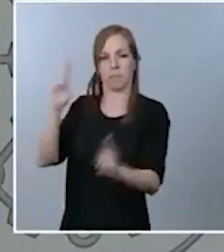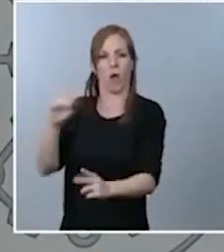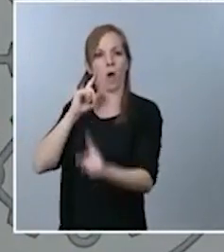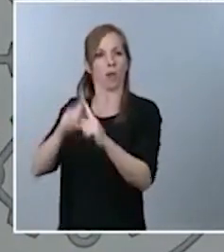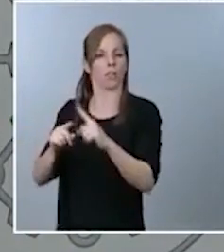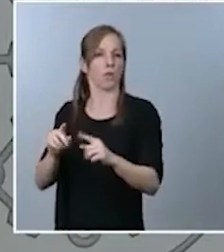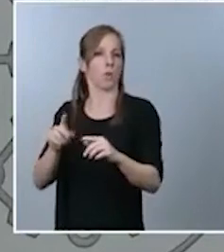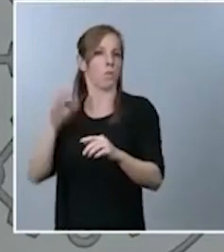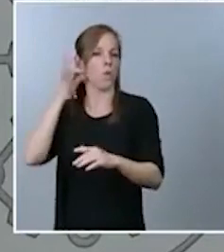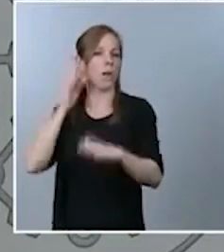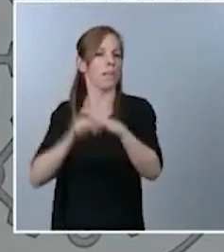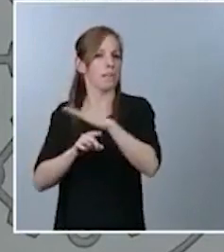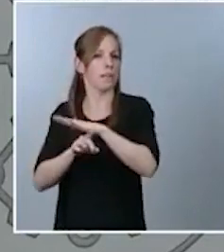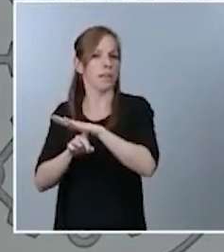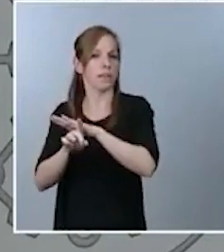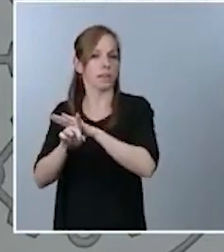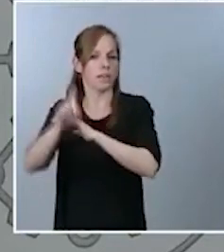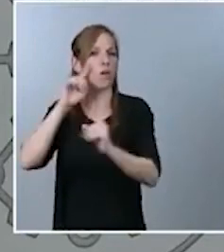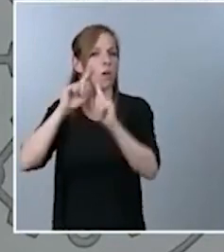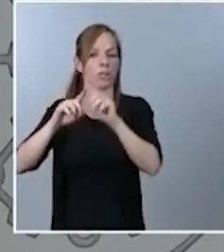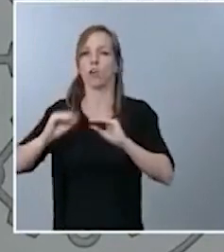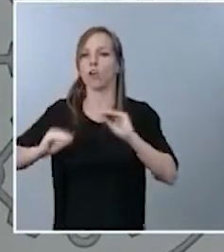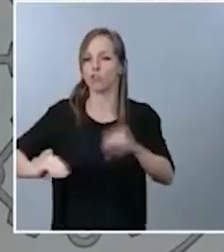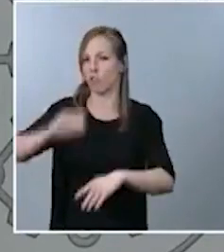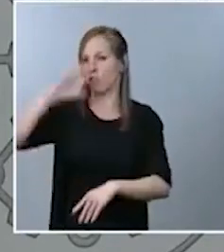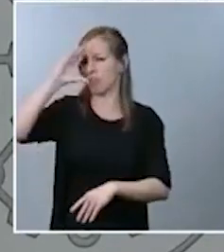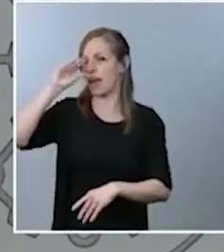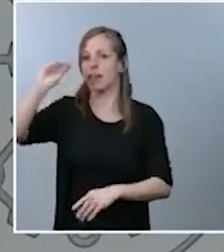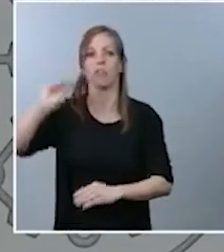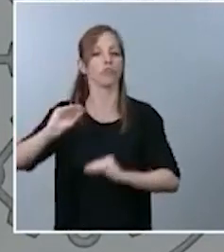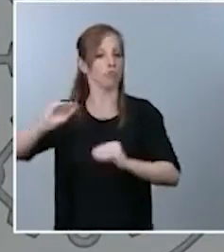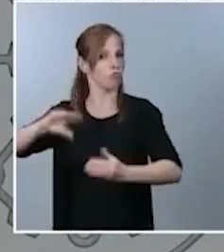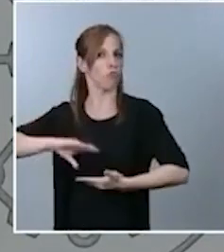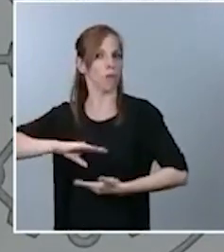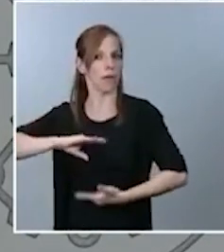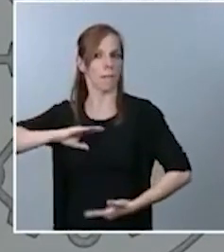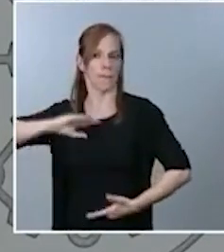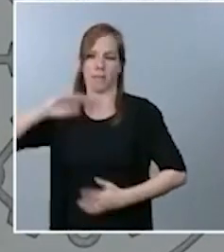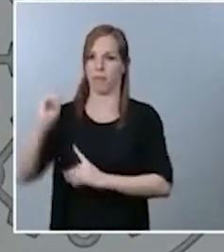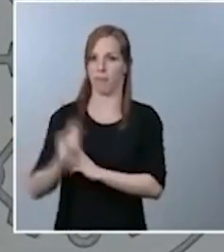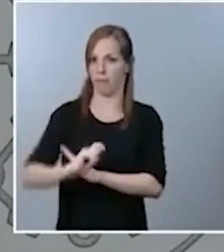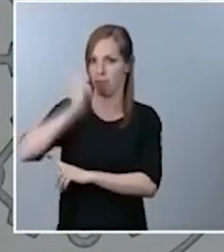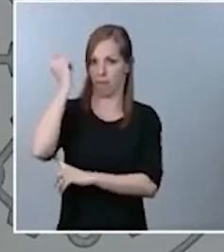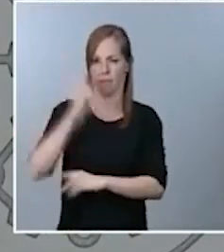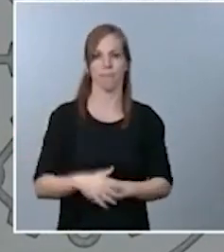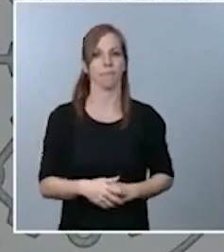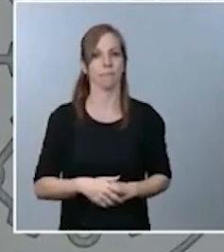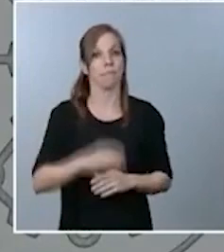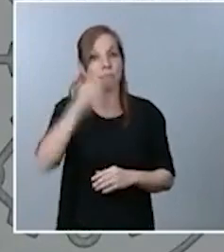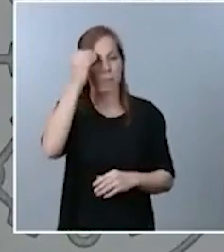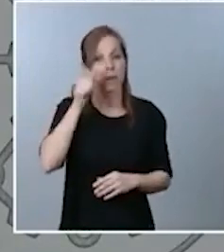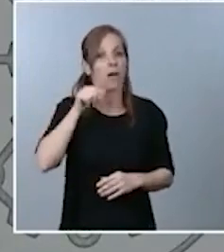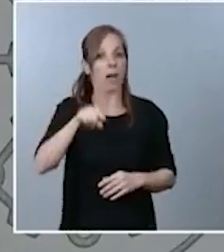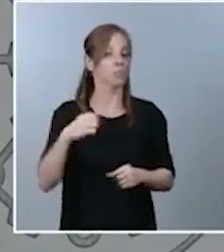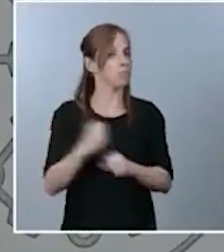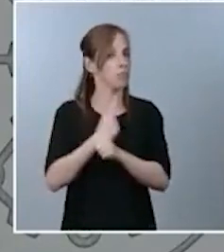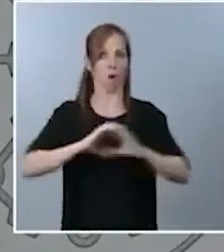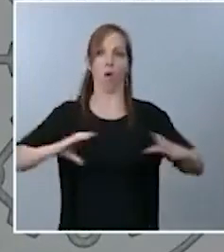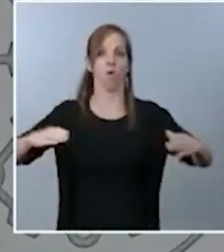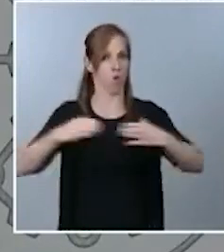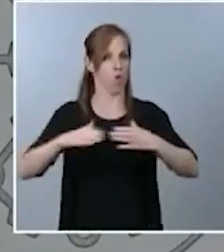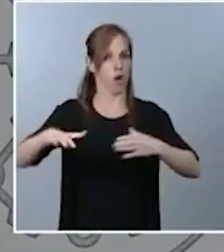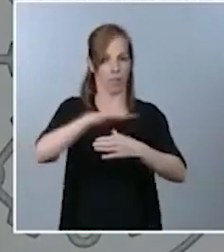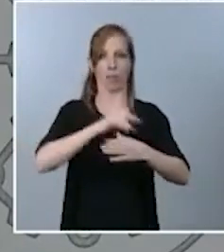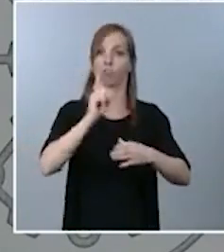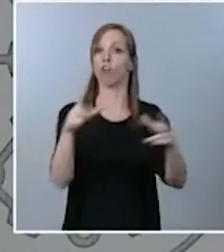lleguen a donde su talento, a donde su capacidad les pueda permitir. Yo creo que esta es una tarea colectiva no solamente de la sociedad española